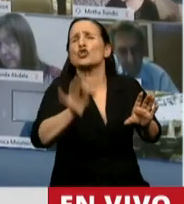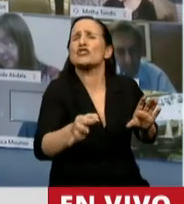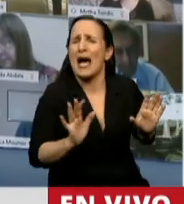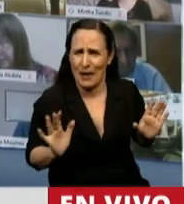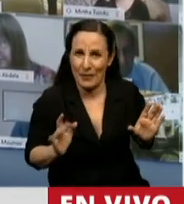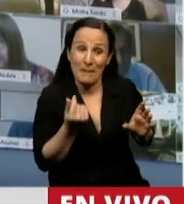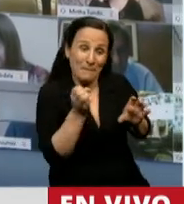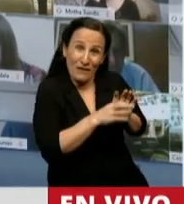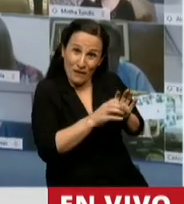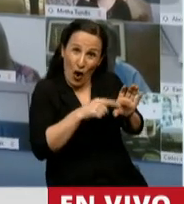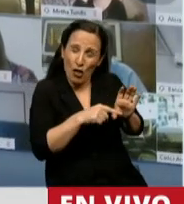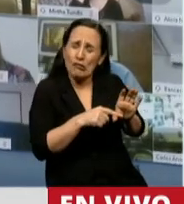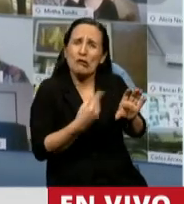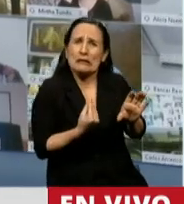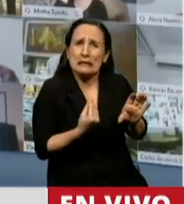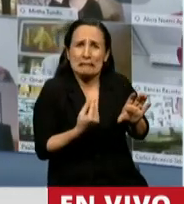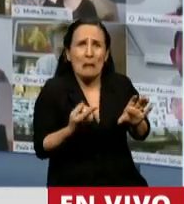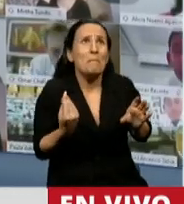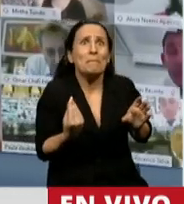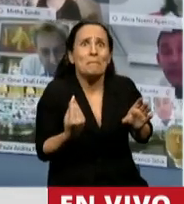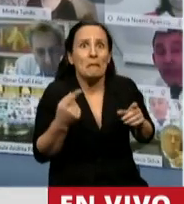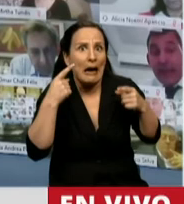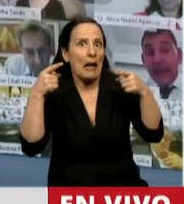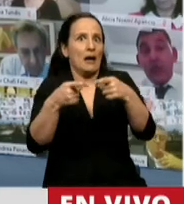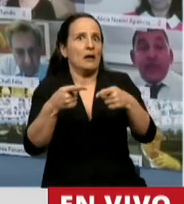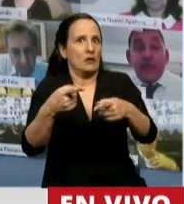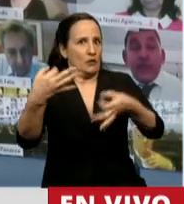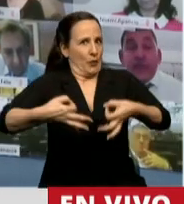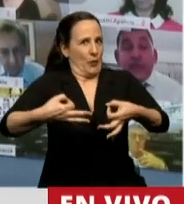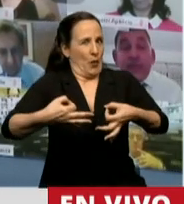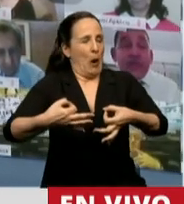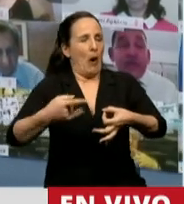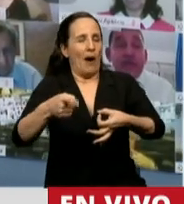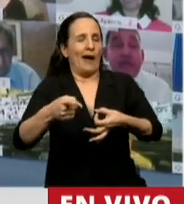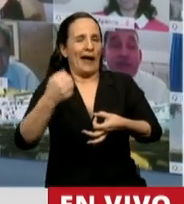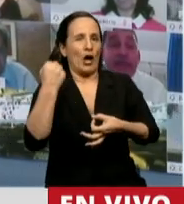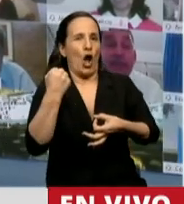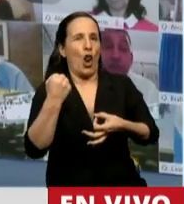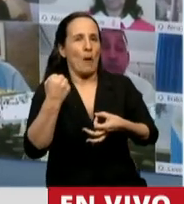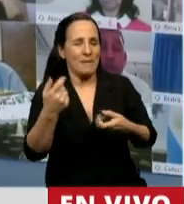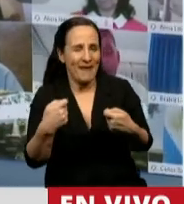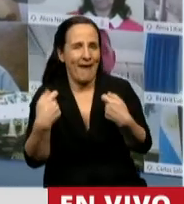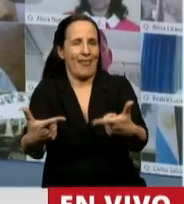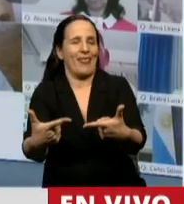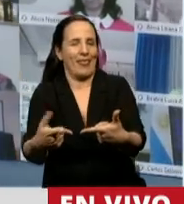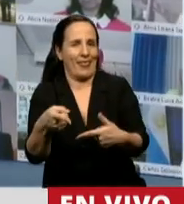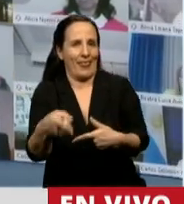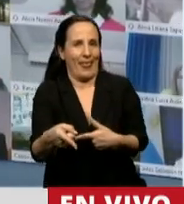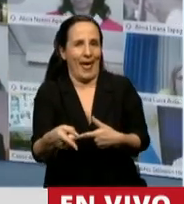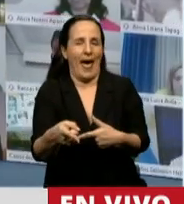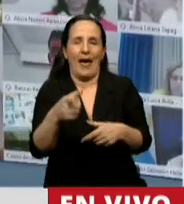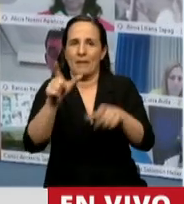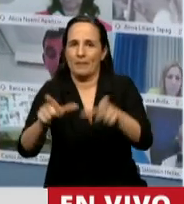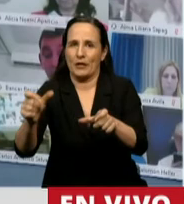utilizar esos fondos de garantía en aquellos proyectos que tuviesen un fuerte impacto económico que garantice el